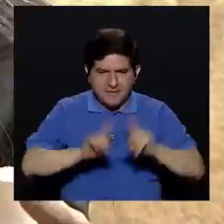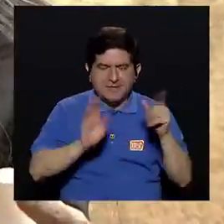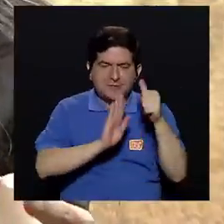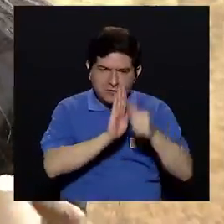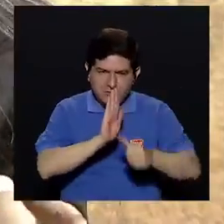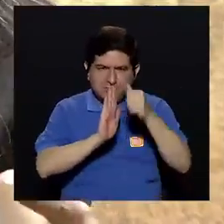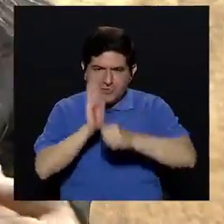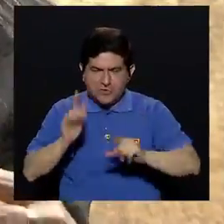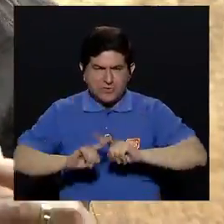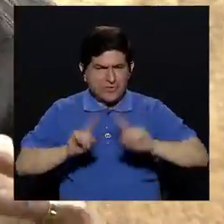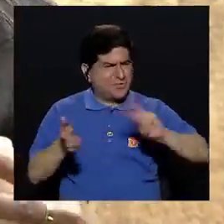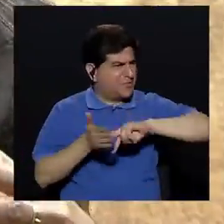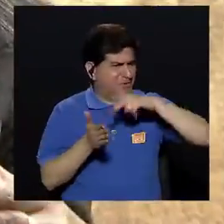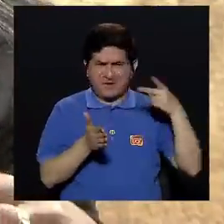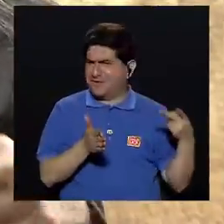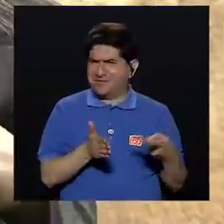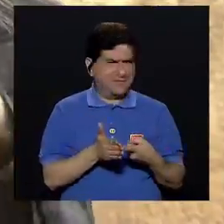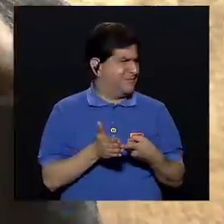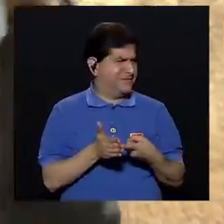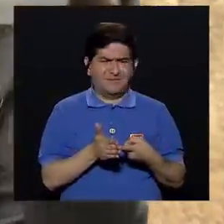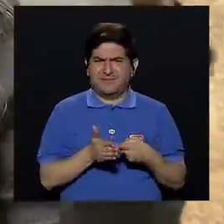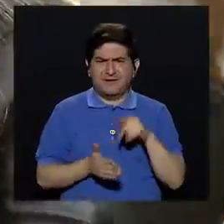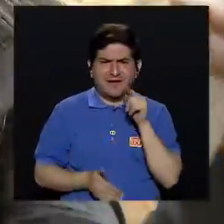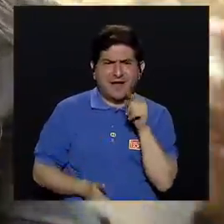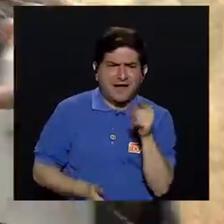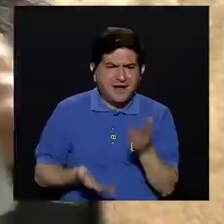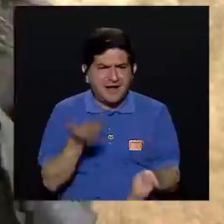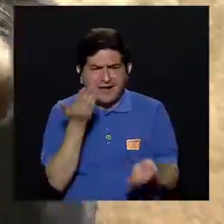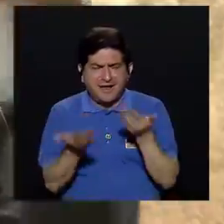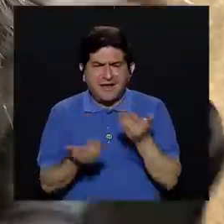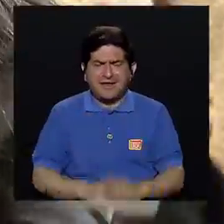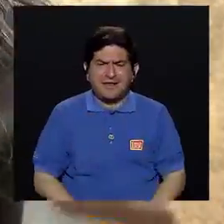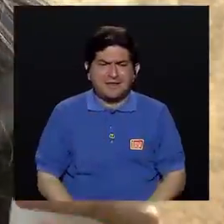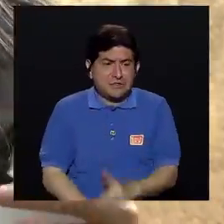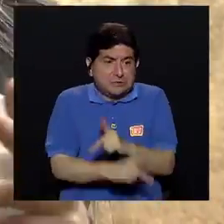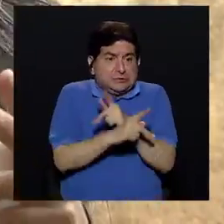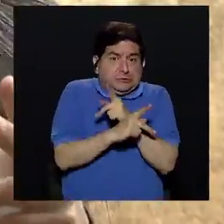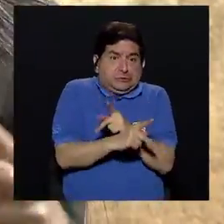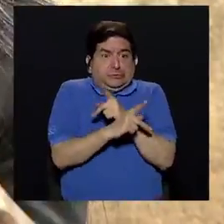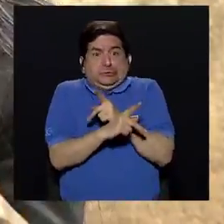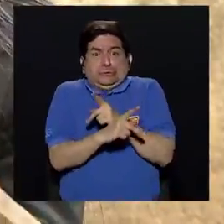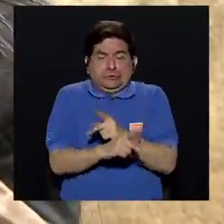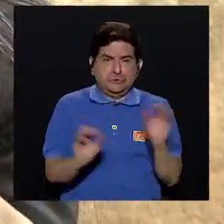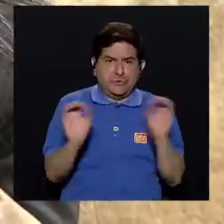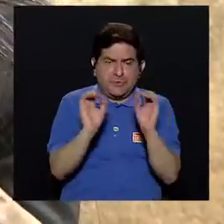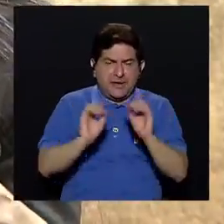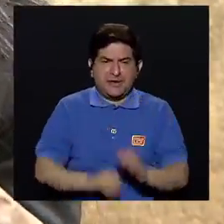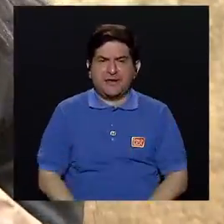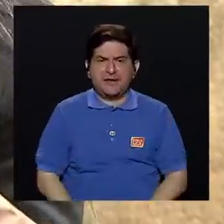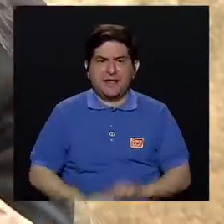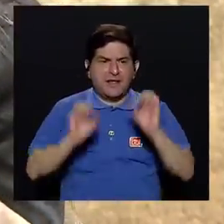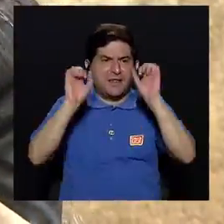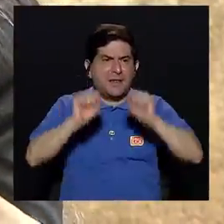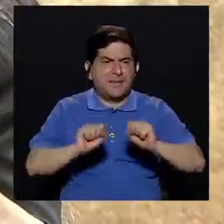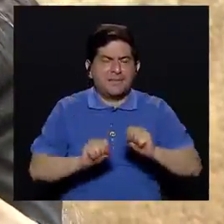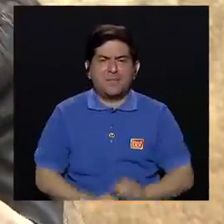cirugías pero no significa que vamos a meterlos en una cápsula para no darles el cuidado